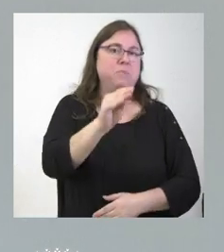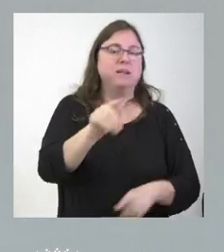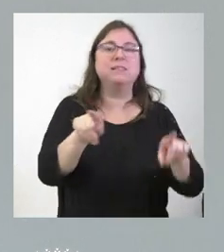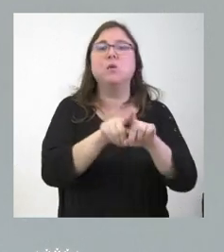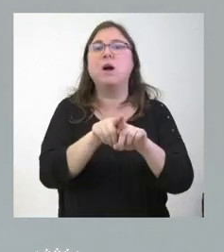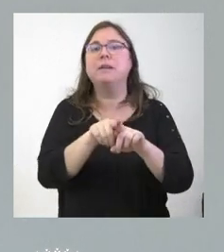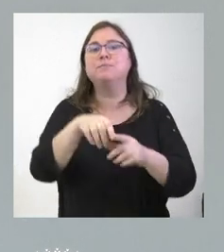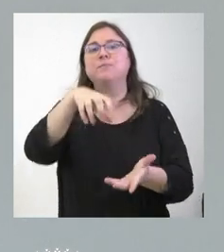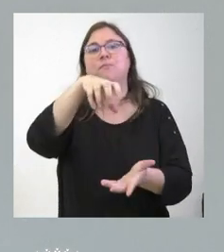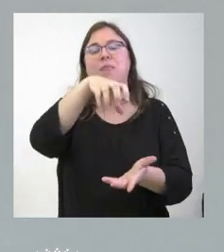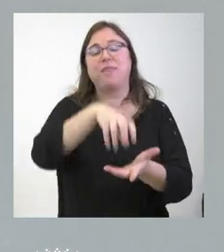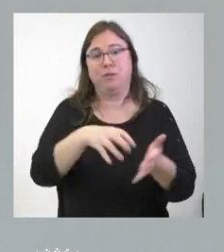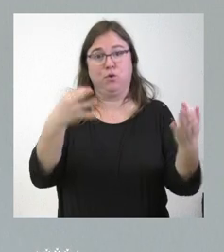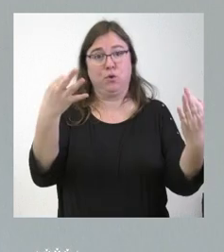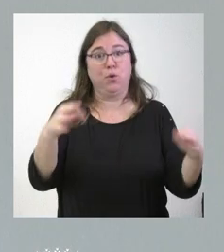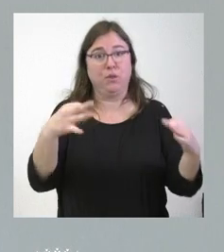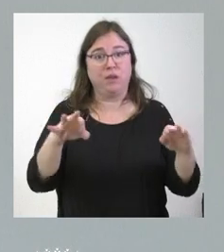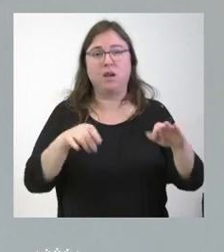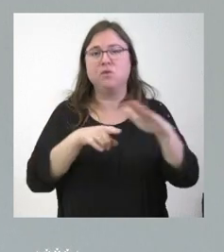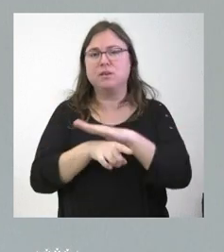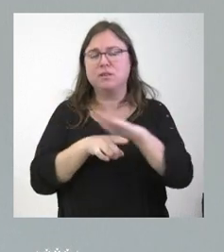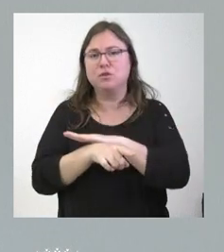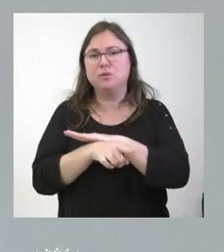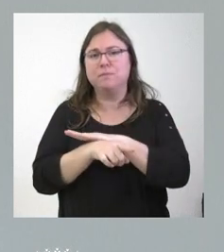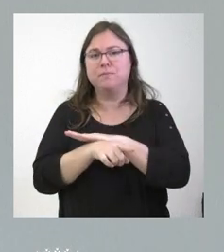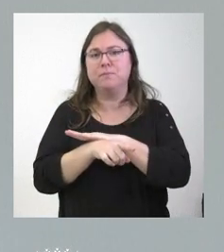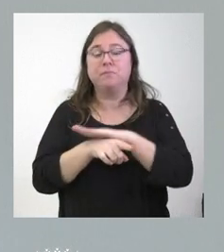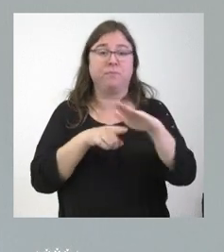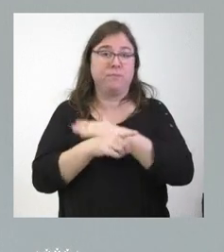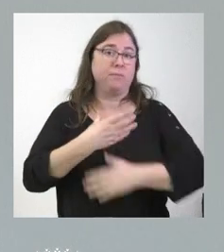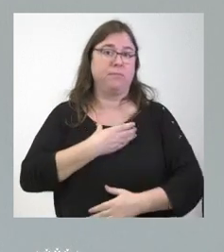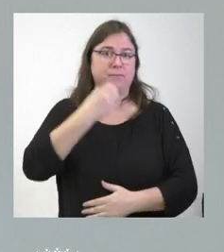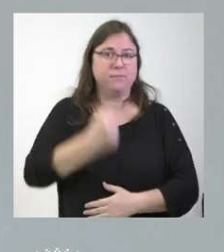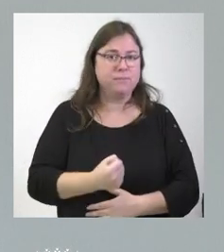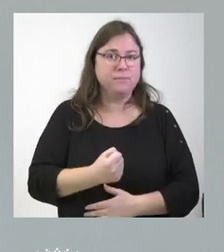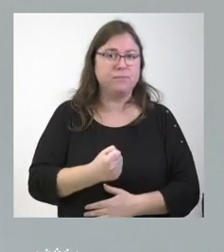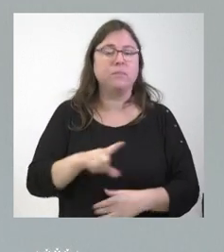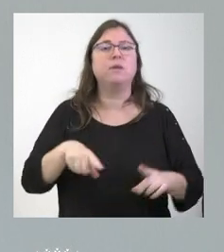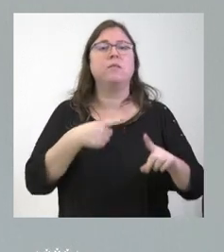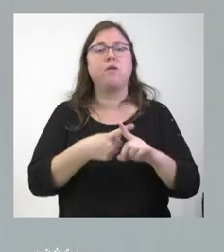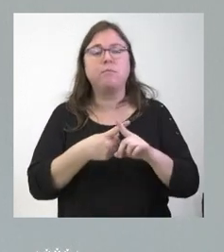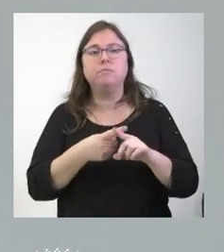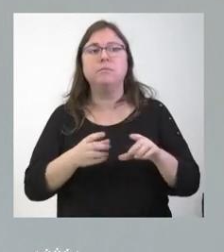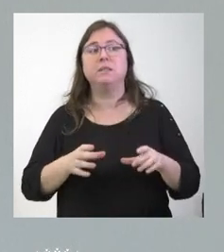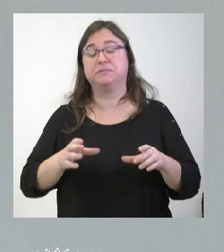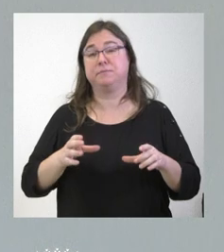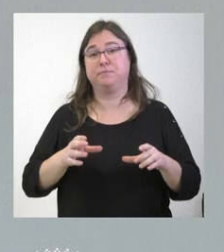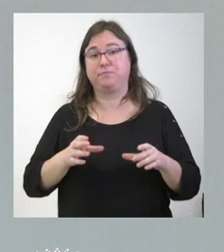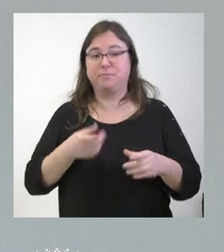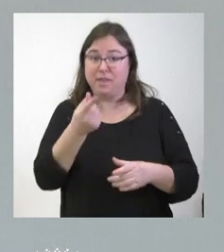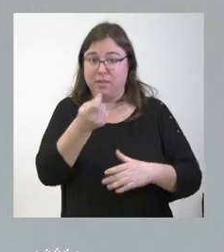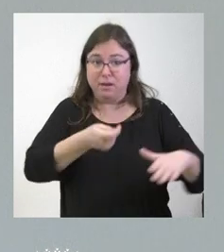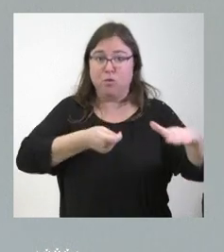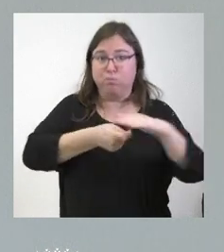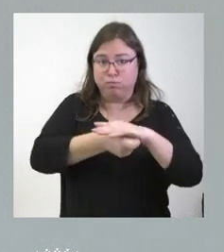ordinario que gestiona el ayuntamiento y la aportación de la Junta prácticamente se ha cuadruplicado en relación